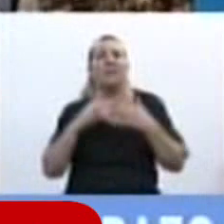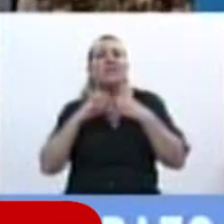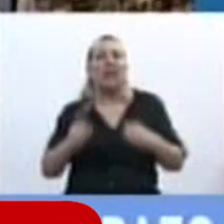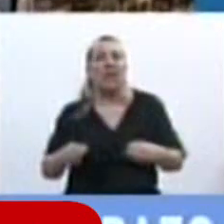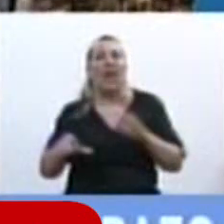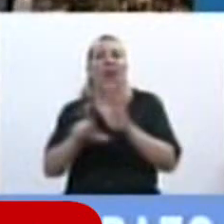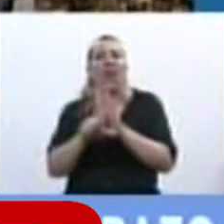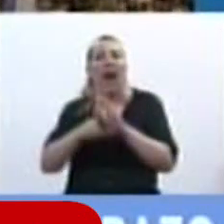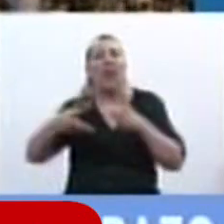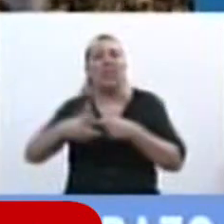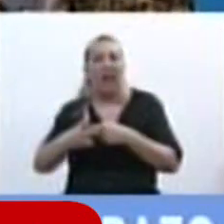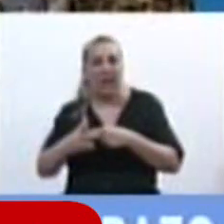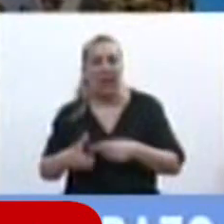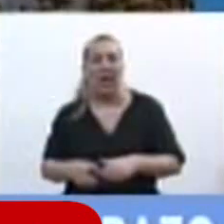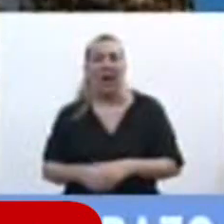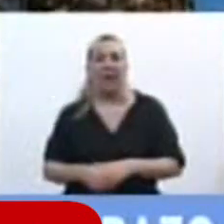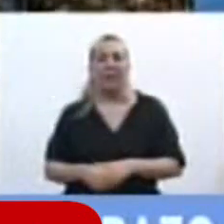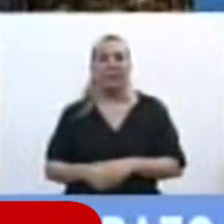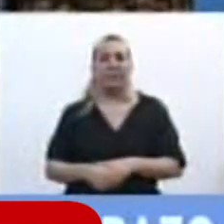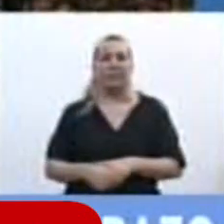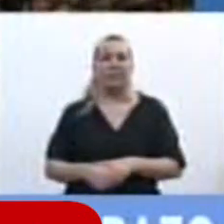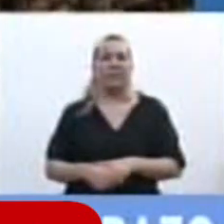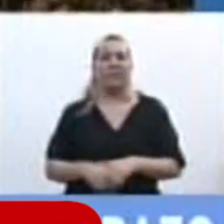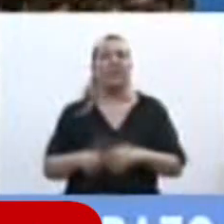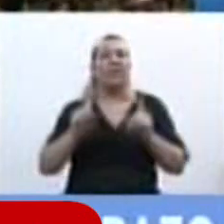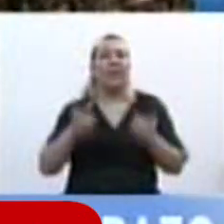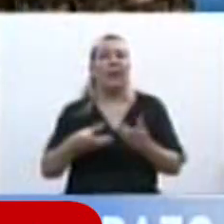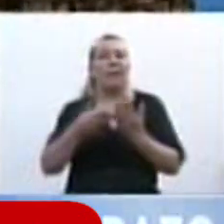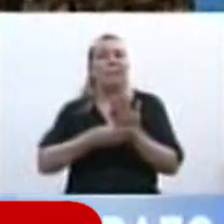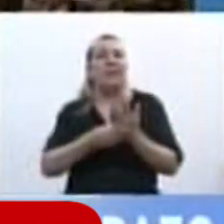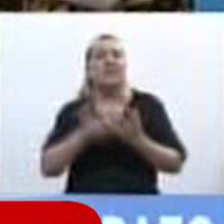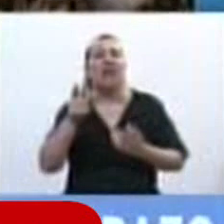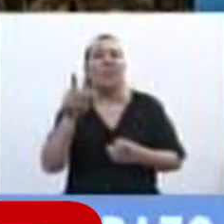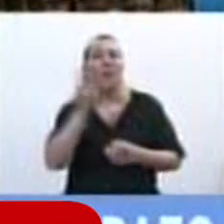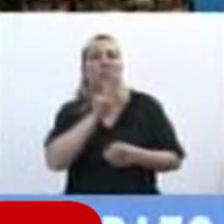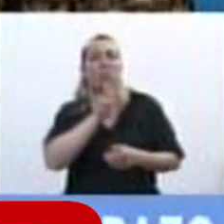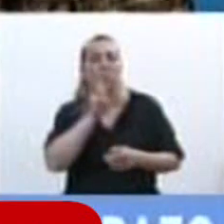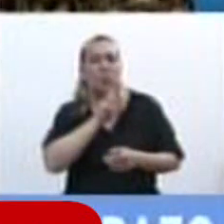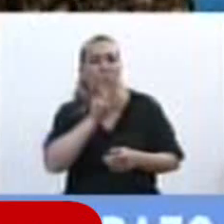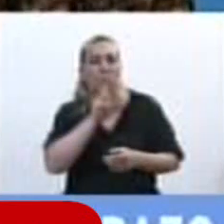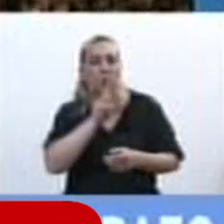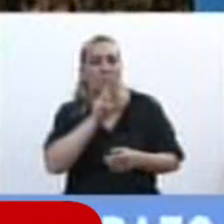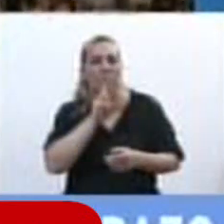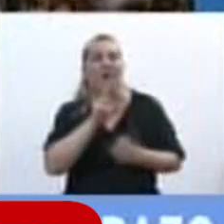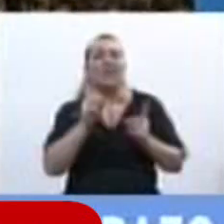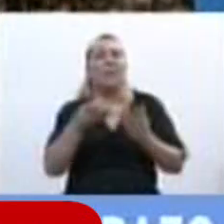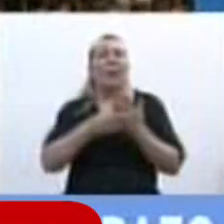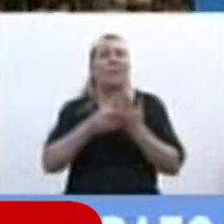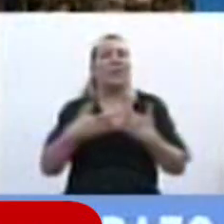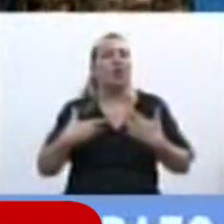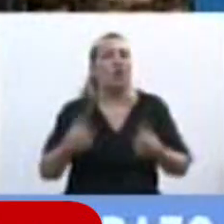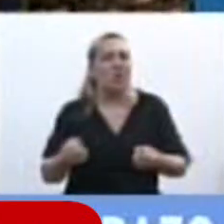Técnica de la Ministra de Mujeres y Diversidad y Ministro de Salud